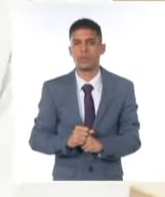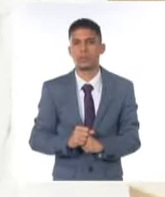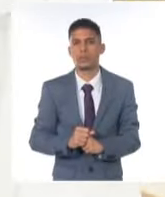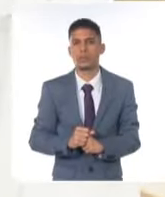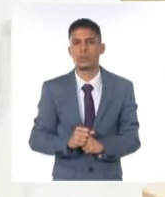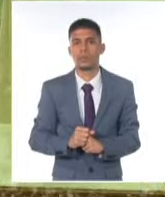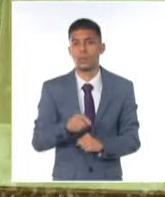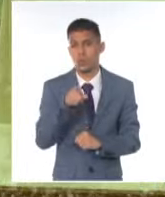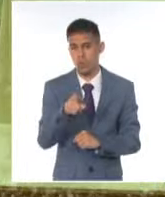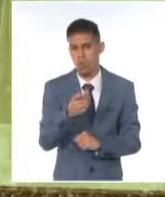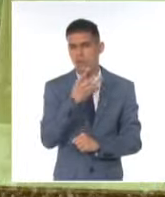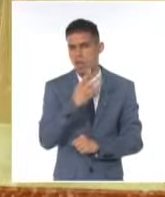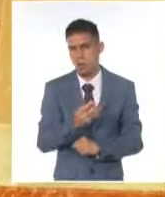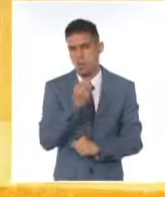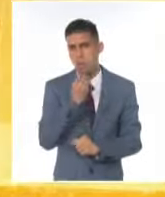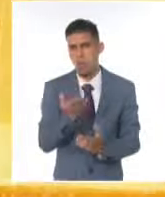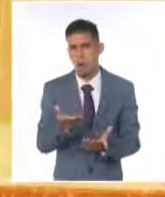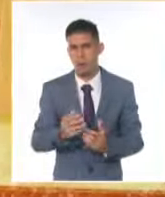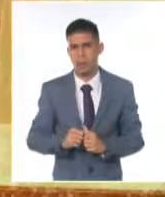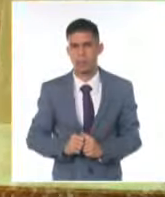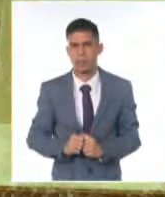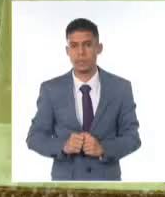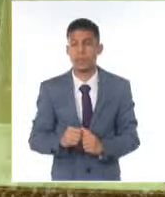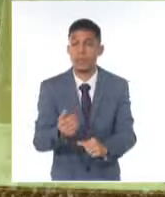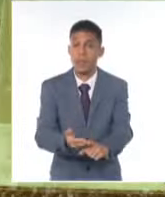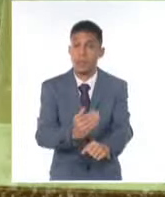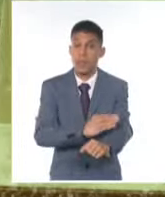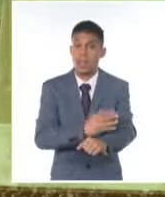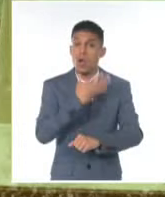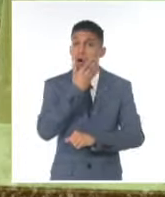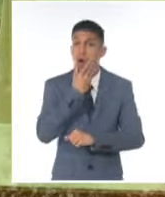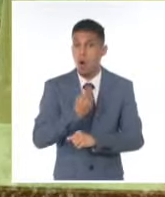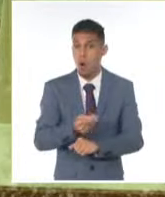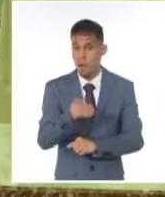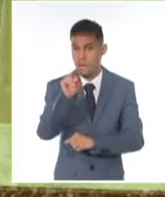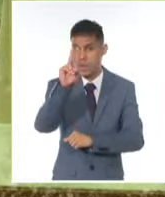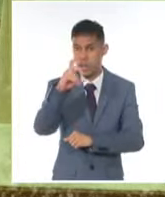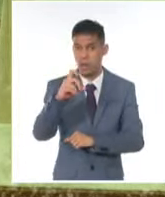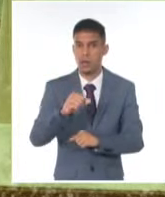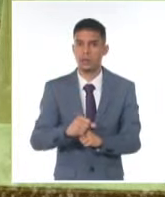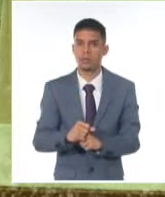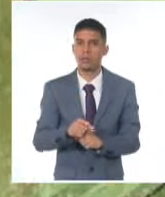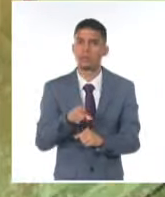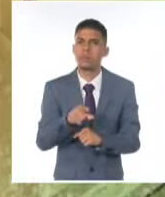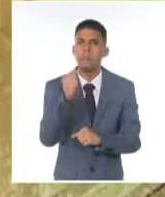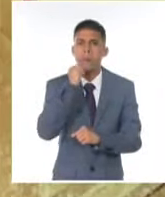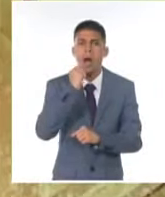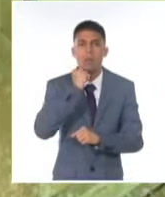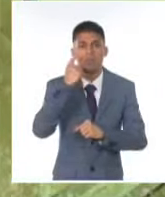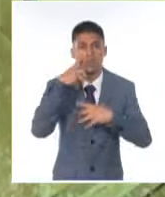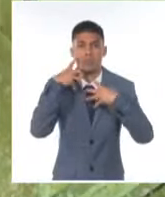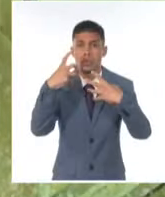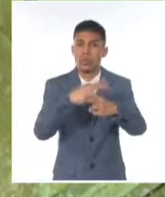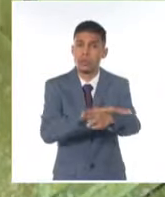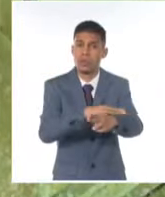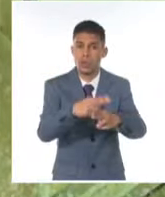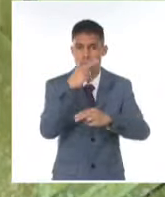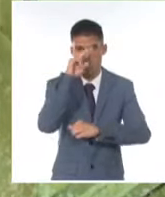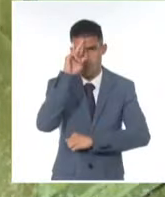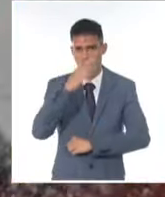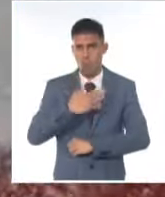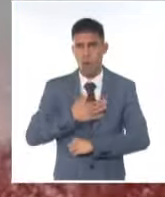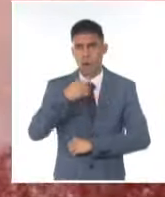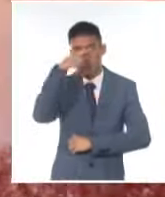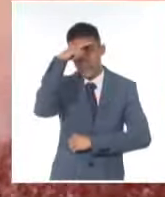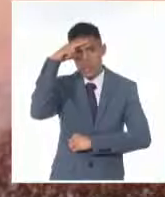es usted. Y antes, este joven santaclareño, quien es uno de los más importantes historiadores cubanos del siglo